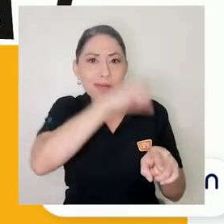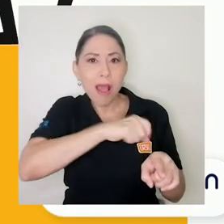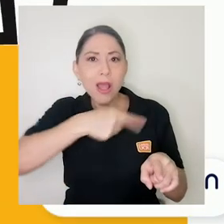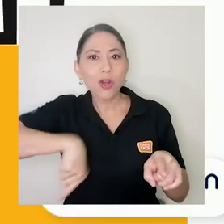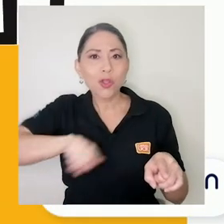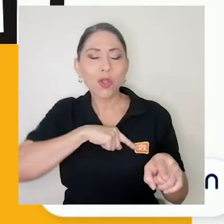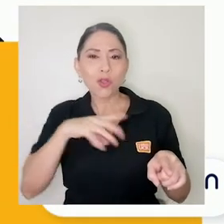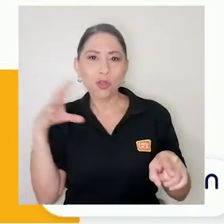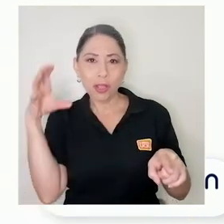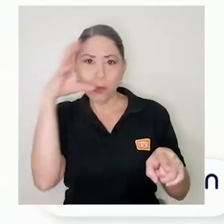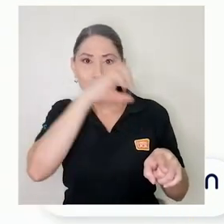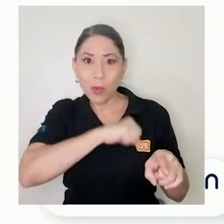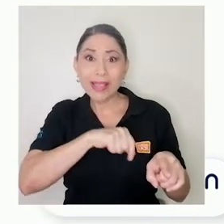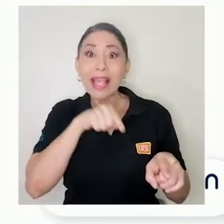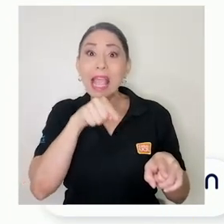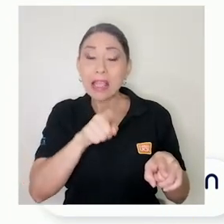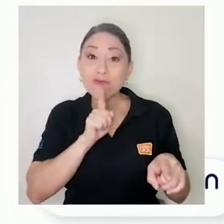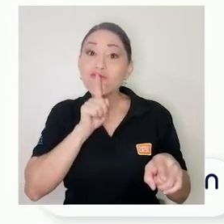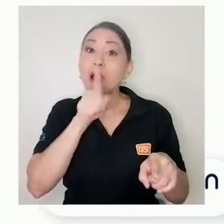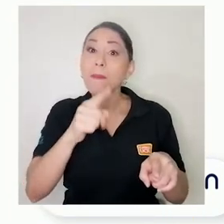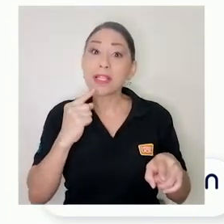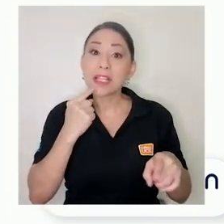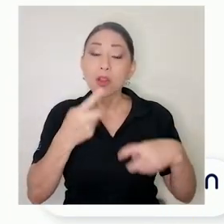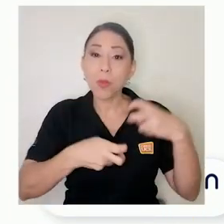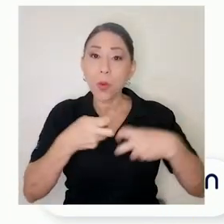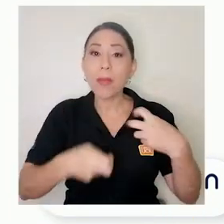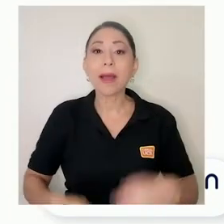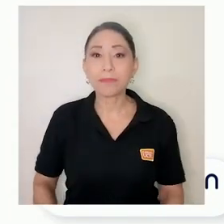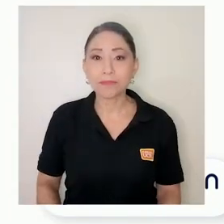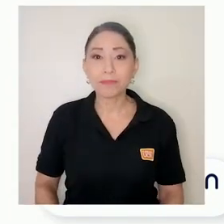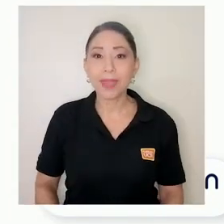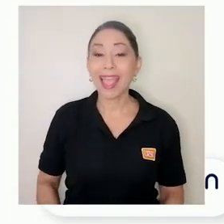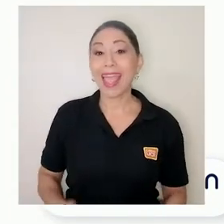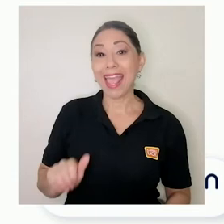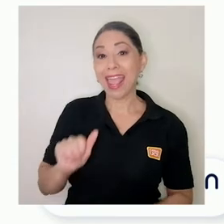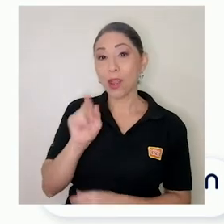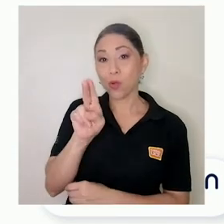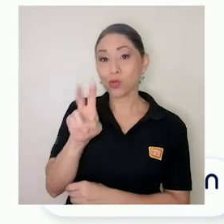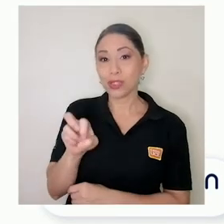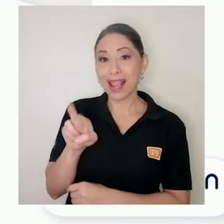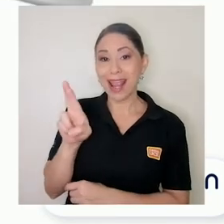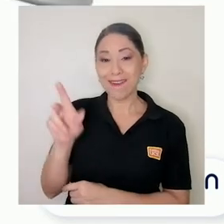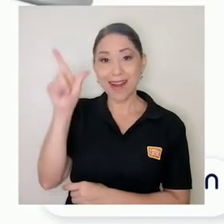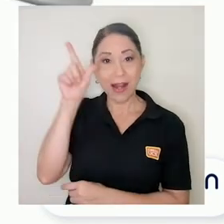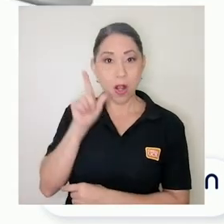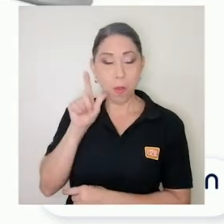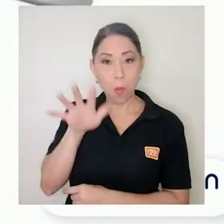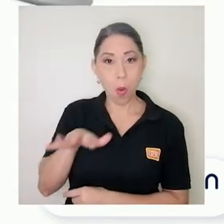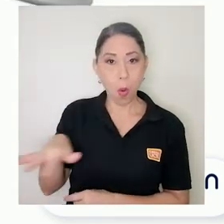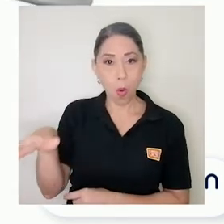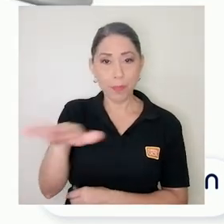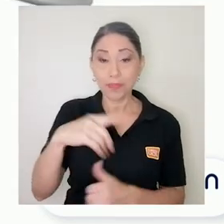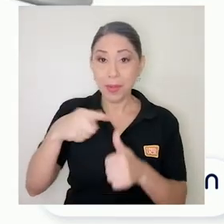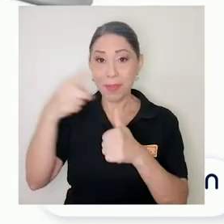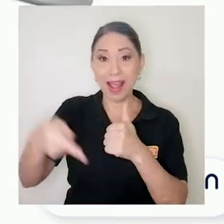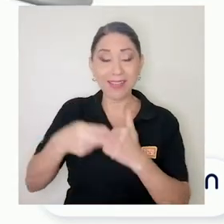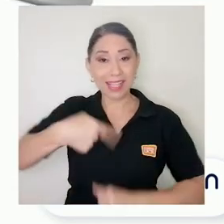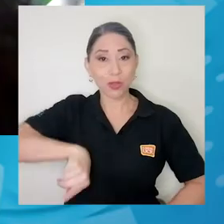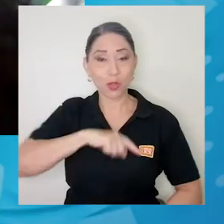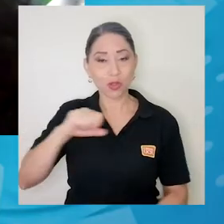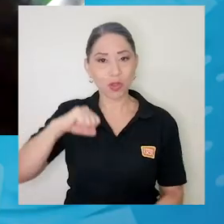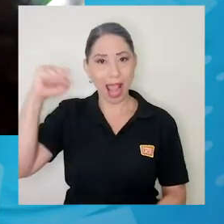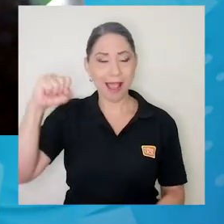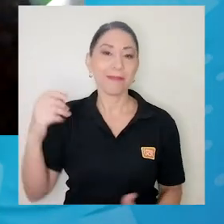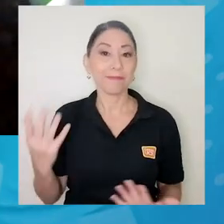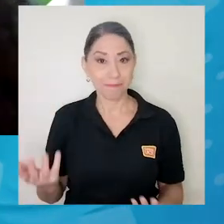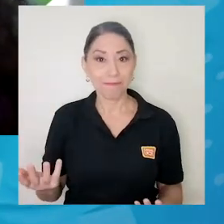vimos que había un severo problema. A nivel de la sede del Caribe, en Limón, nosotros, es la primera vez